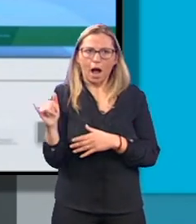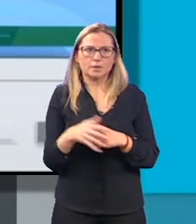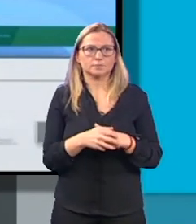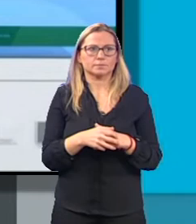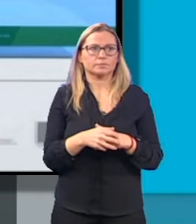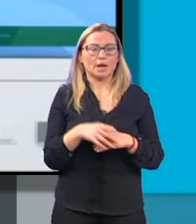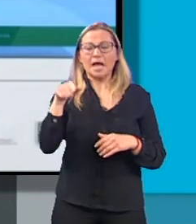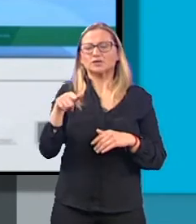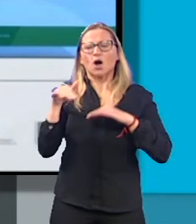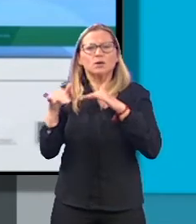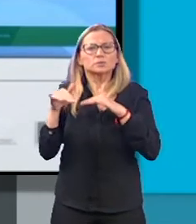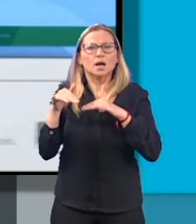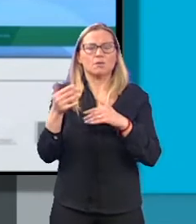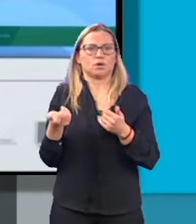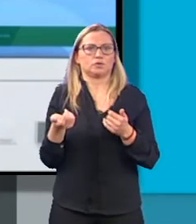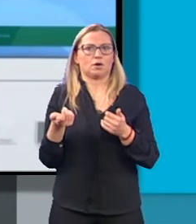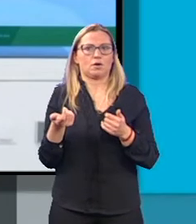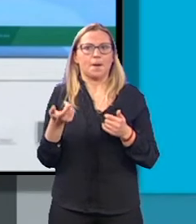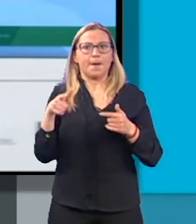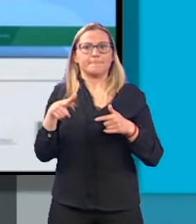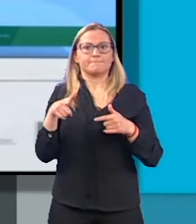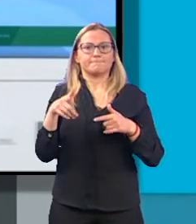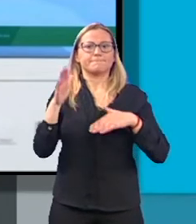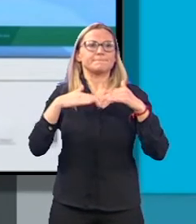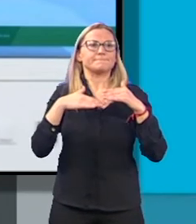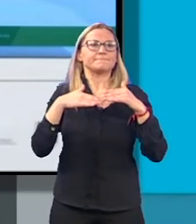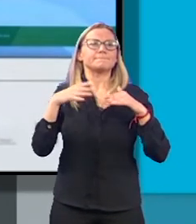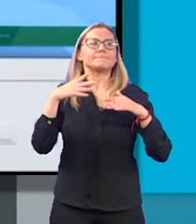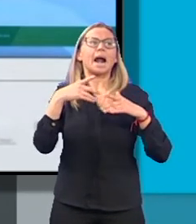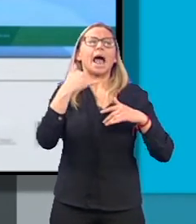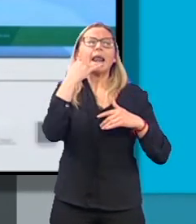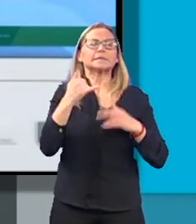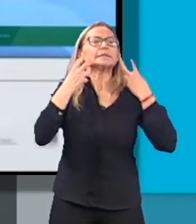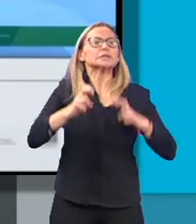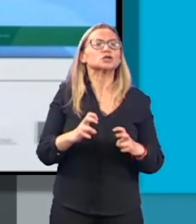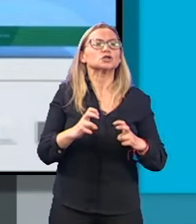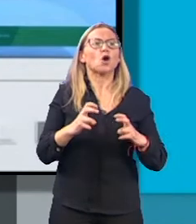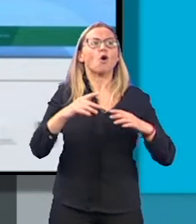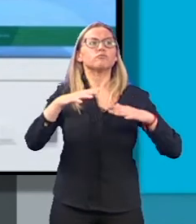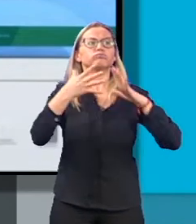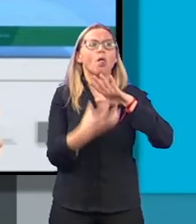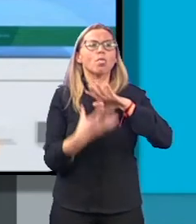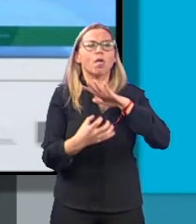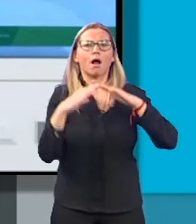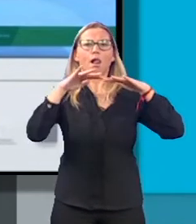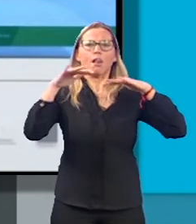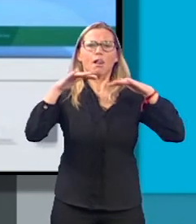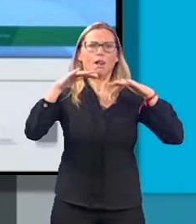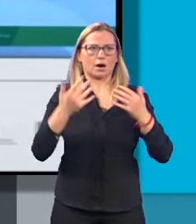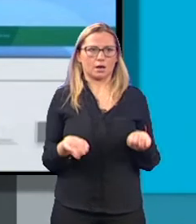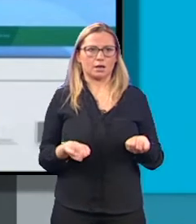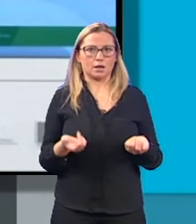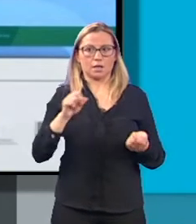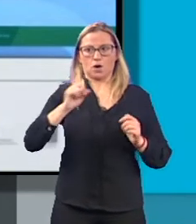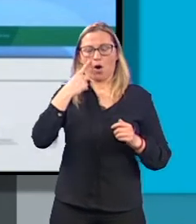Estos terremotos y esta actividad sísmica sirvan para descargar esa tensión entre las placas tectónicas, y que no nos encontremos con